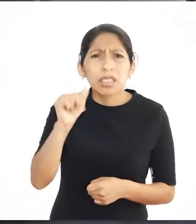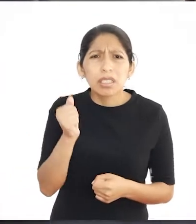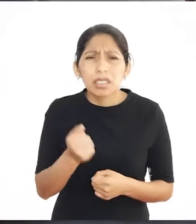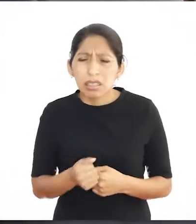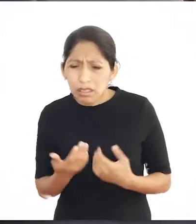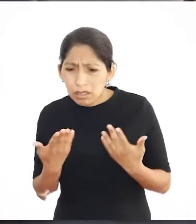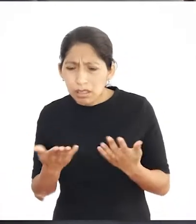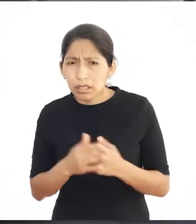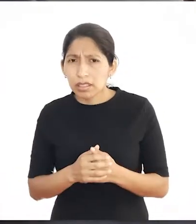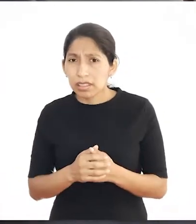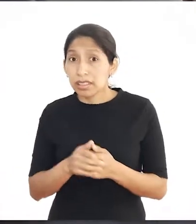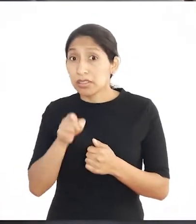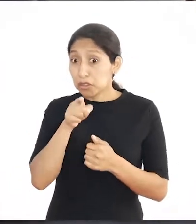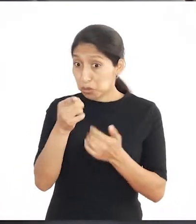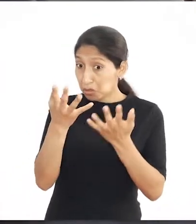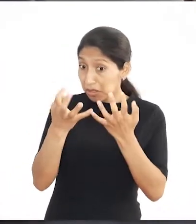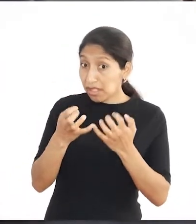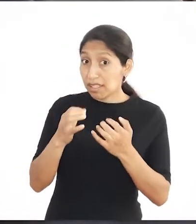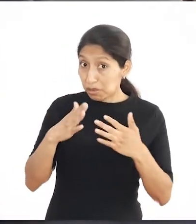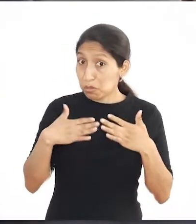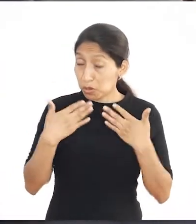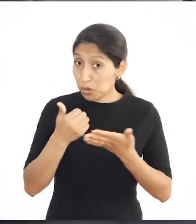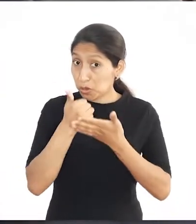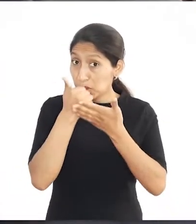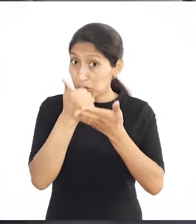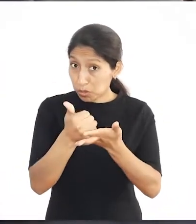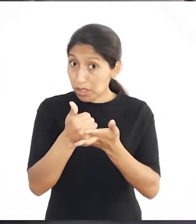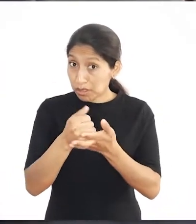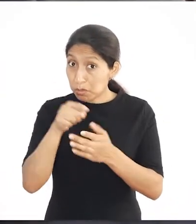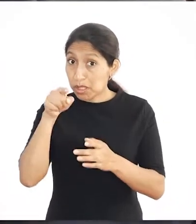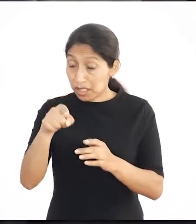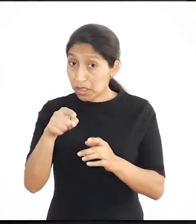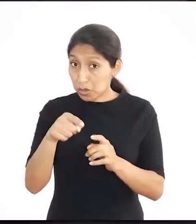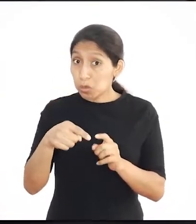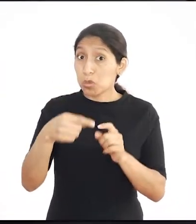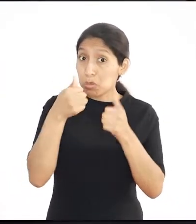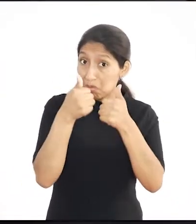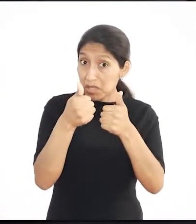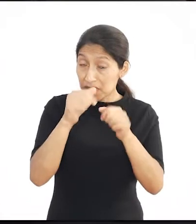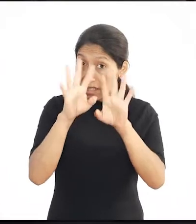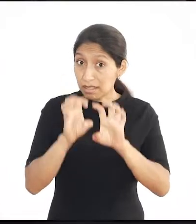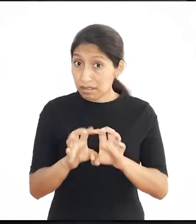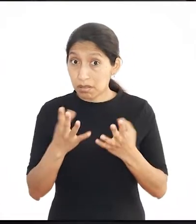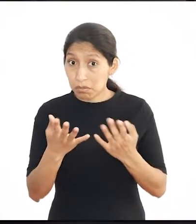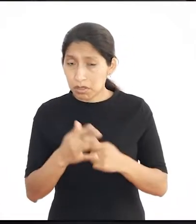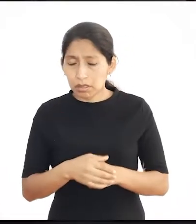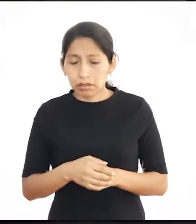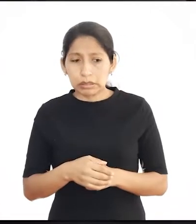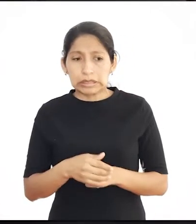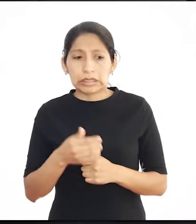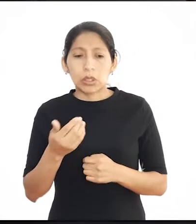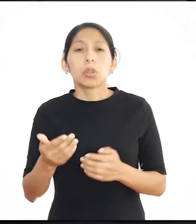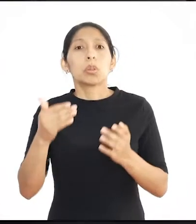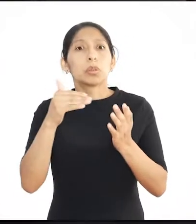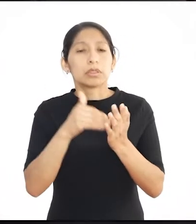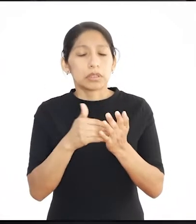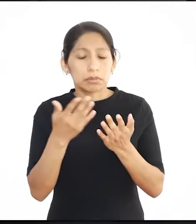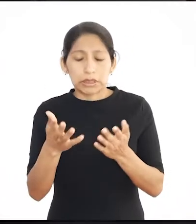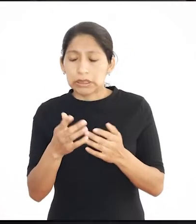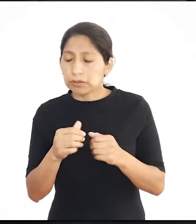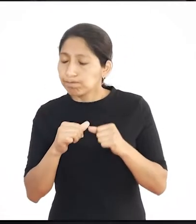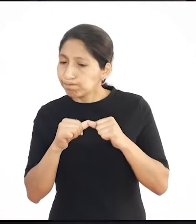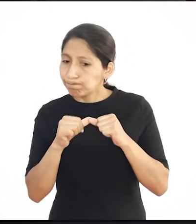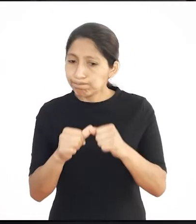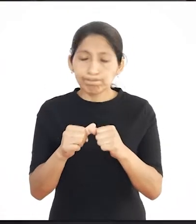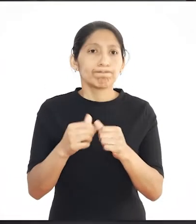¿Qué pasó, María? Si tú quieres, podemos hacer que apruebes. Otra vez María sale huyendo. No aprobé el